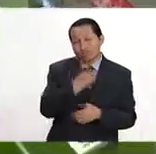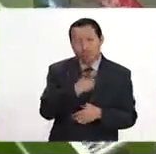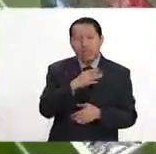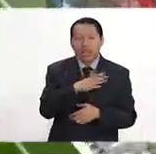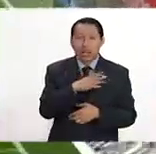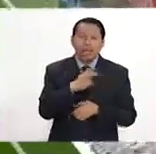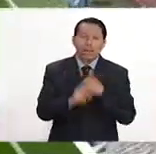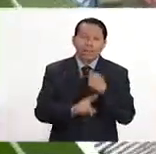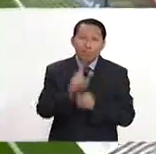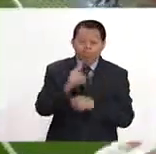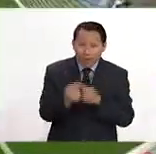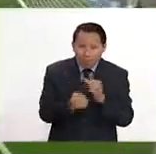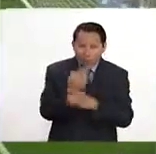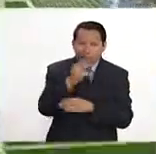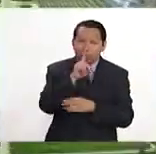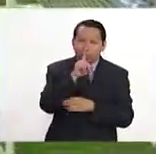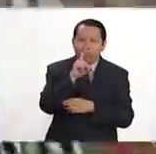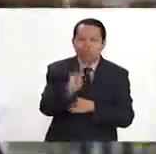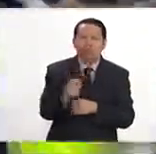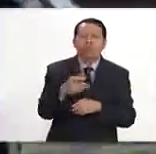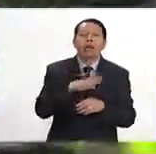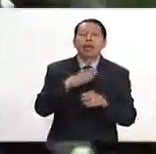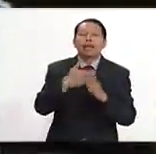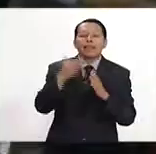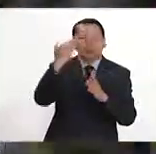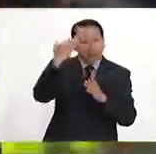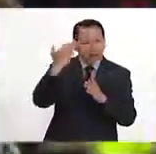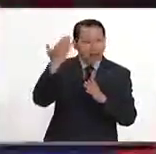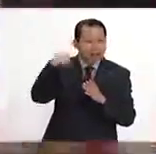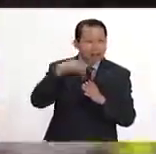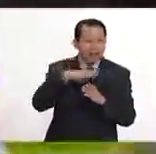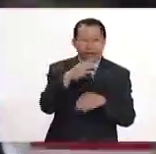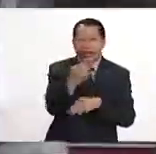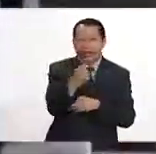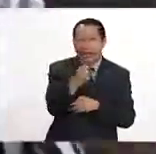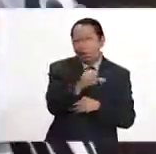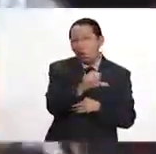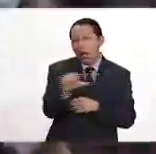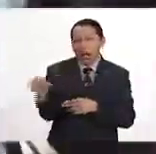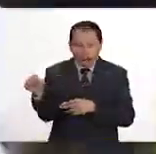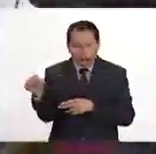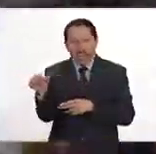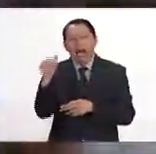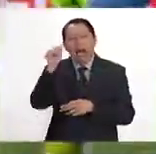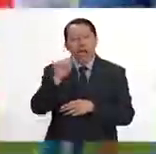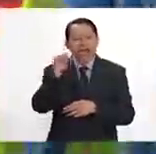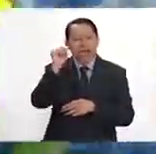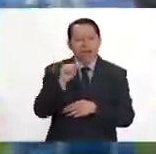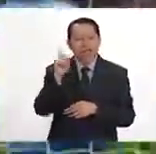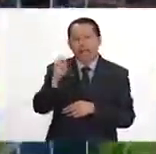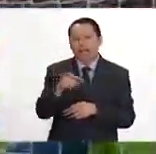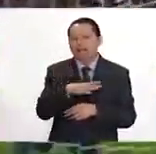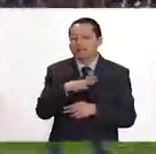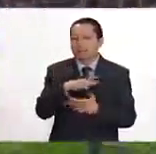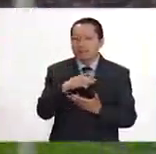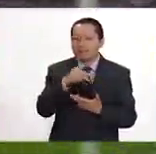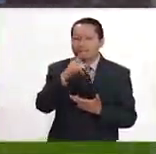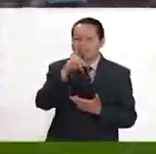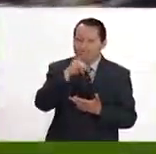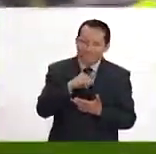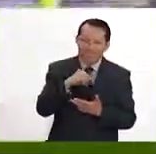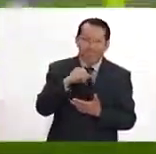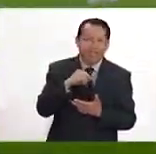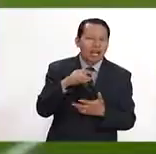no es nuevo. La misma temporada pasada, de enero a prácticamente abril, estuvo de baja por lesión.